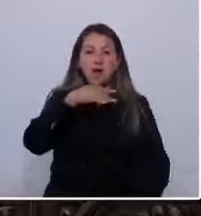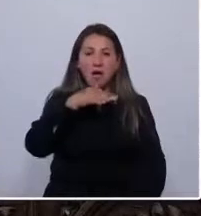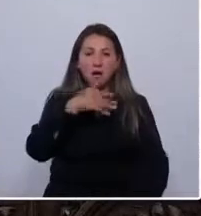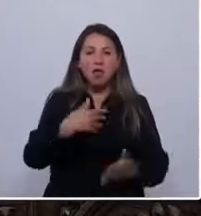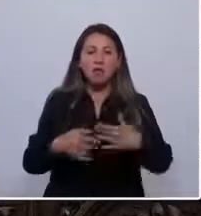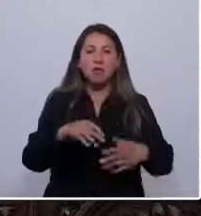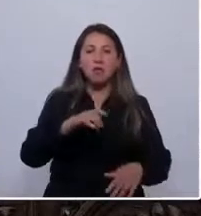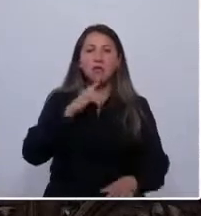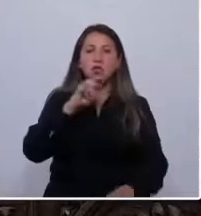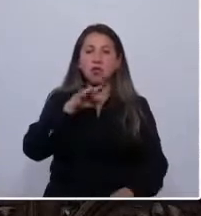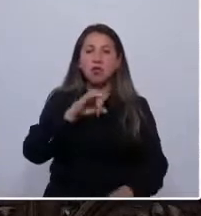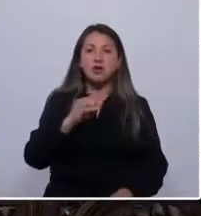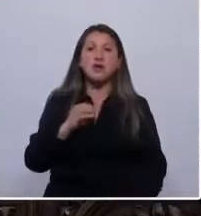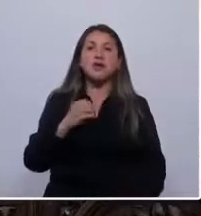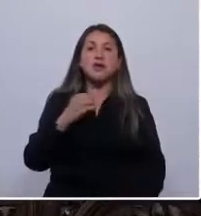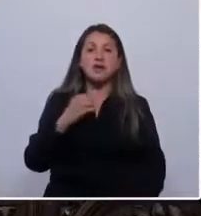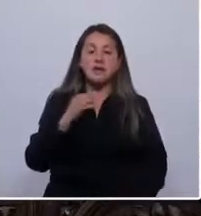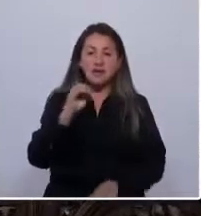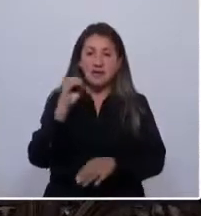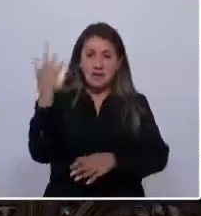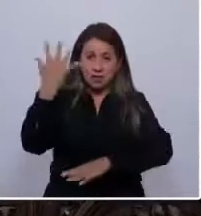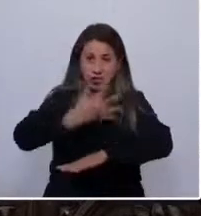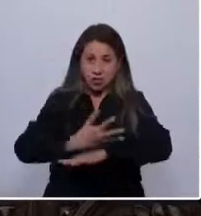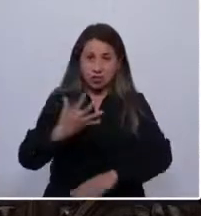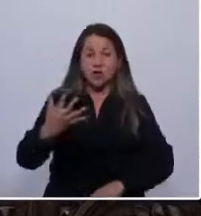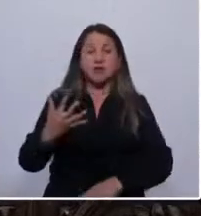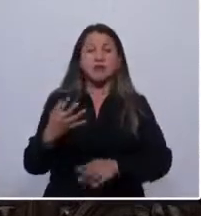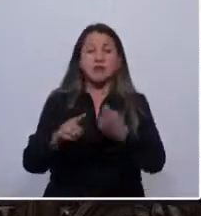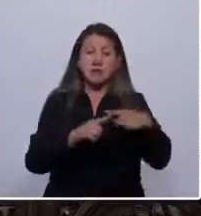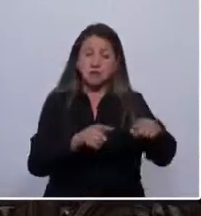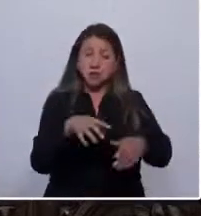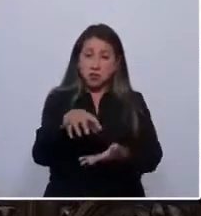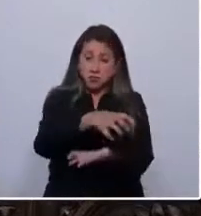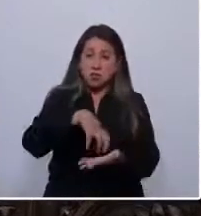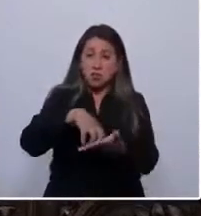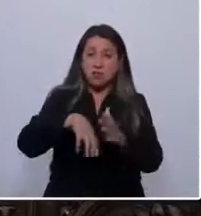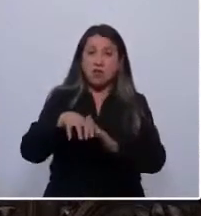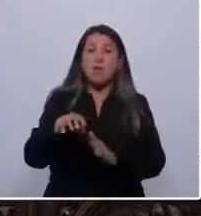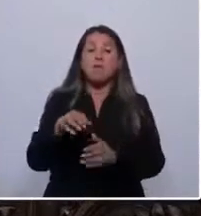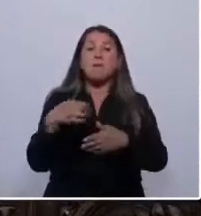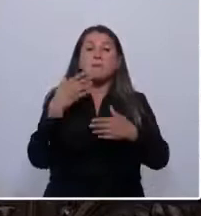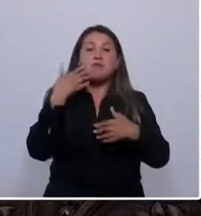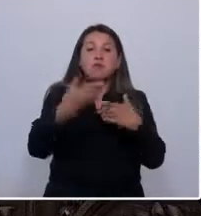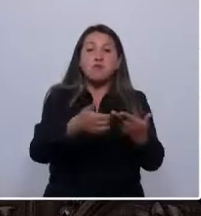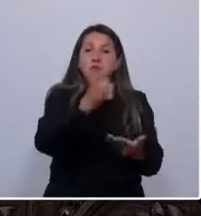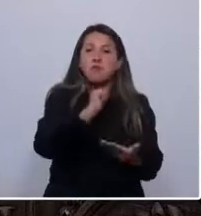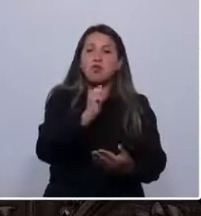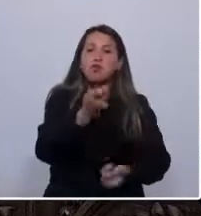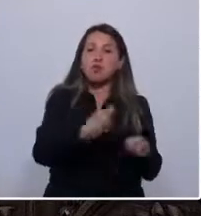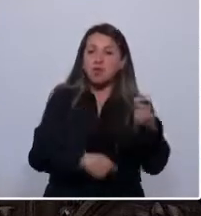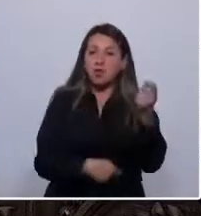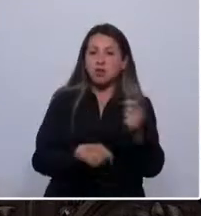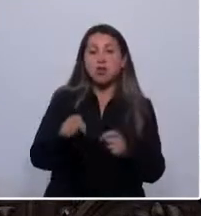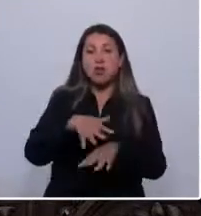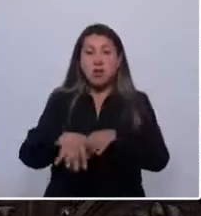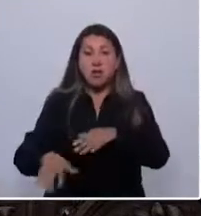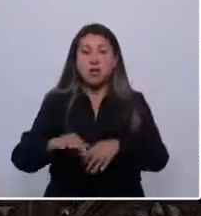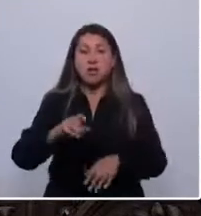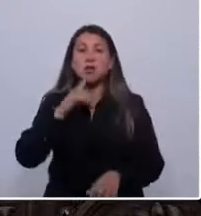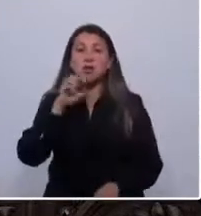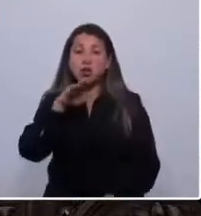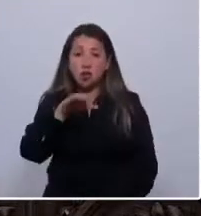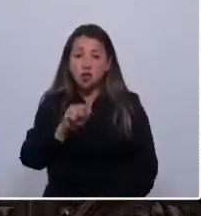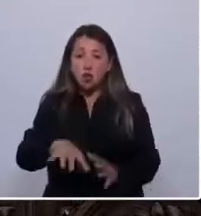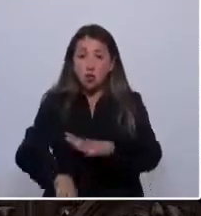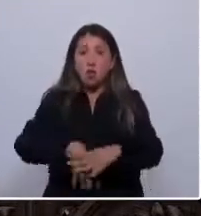Petorca, Quillota y el Valle de Concagua. Pues fue el Estado el que concedió más derechos de agua de los que el río Petorca podía abastecer. Fue el